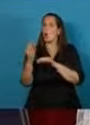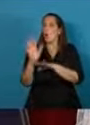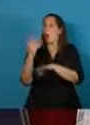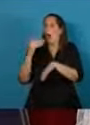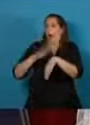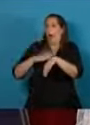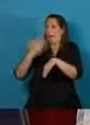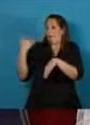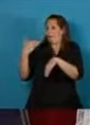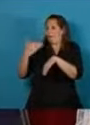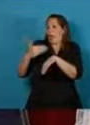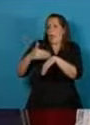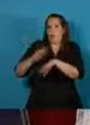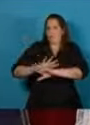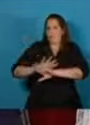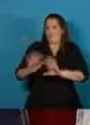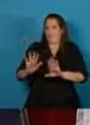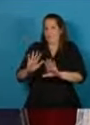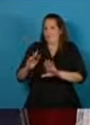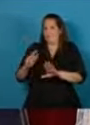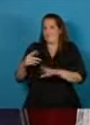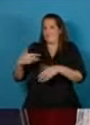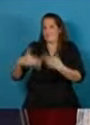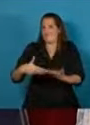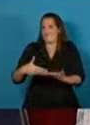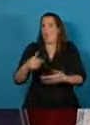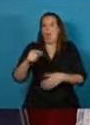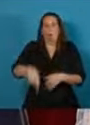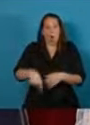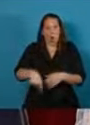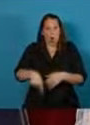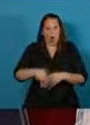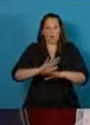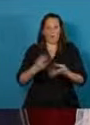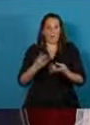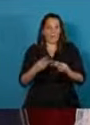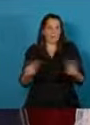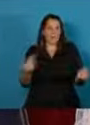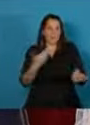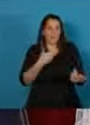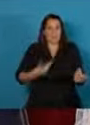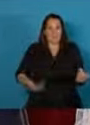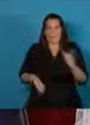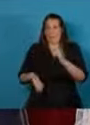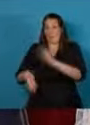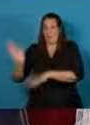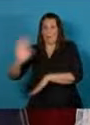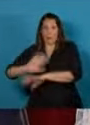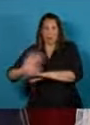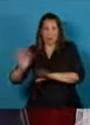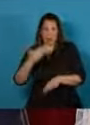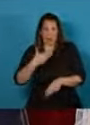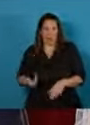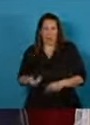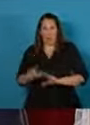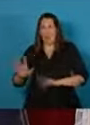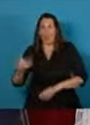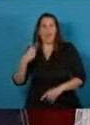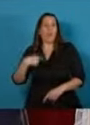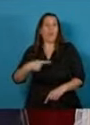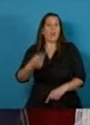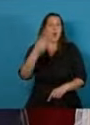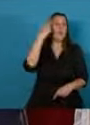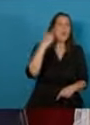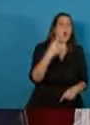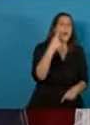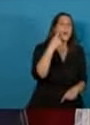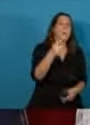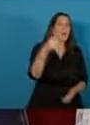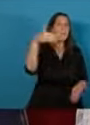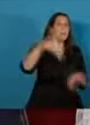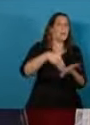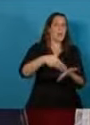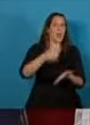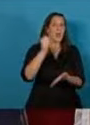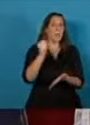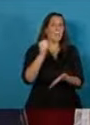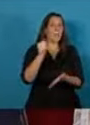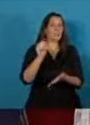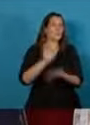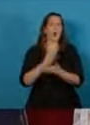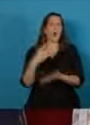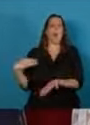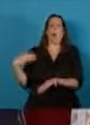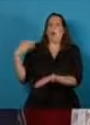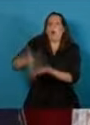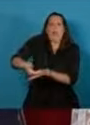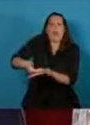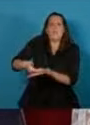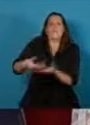Estado la administración que hoy terminó gastó un monto total de 9 mil millones de pesos en propaganda oficial